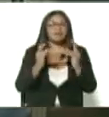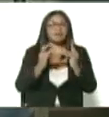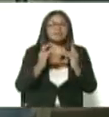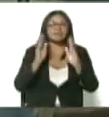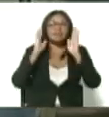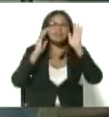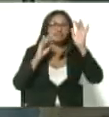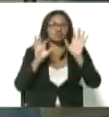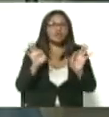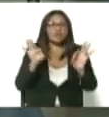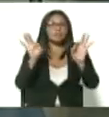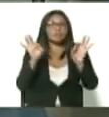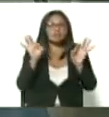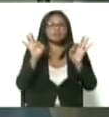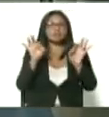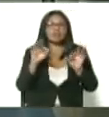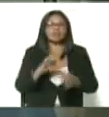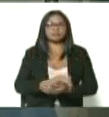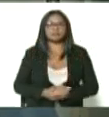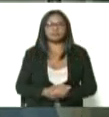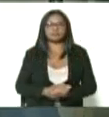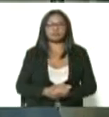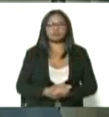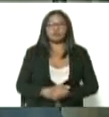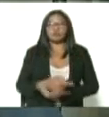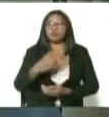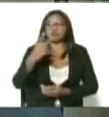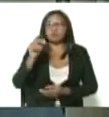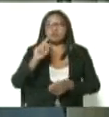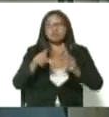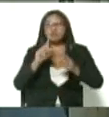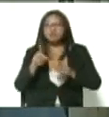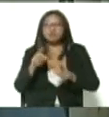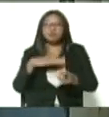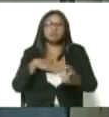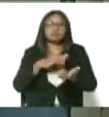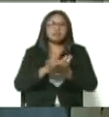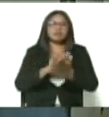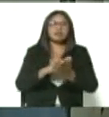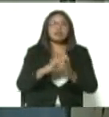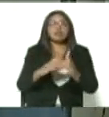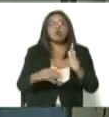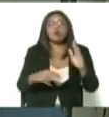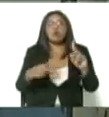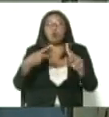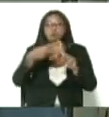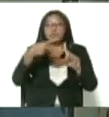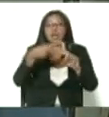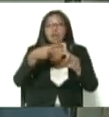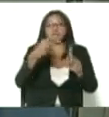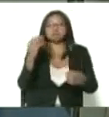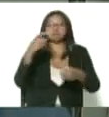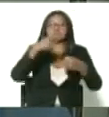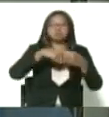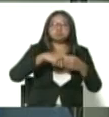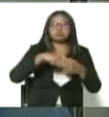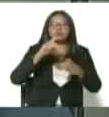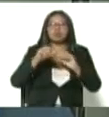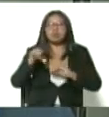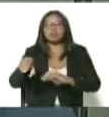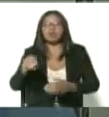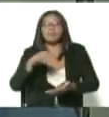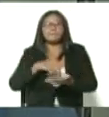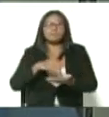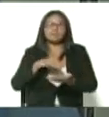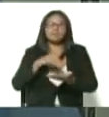todos estos hospitales sentinelas. Los que no, los hemos atendido en los hoteles sanitarios, que como ustedes saben, en el caso del estado Miranda,